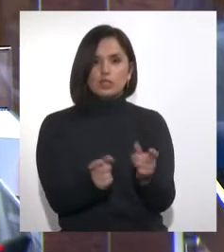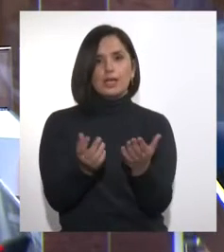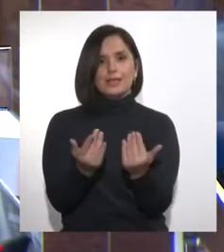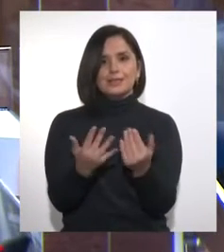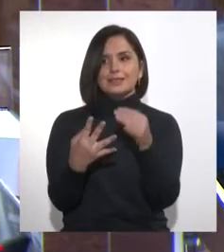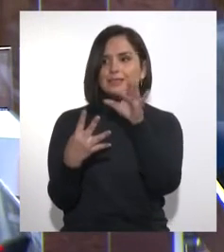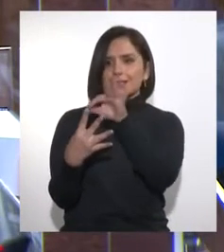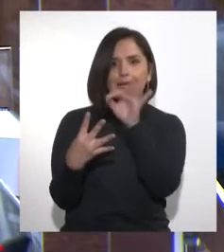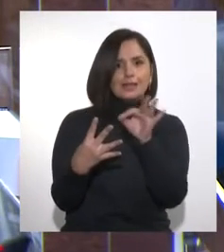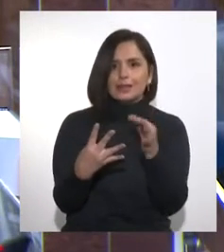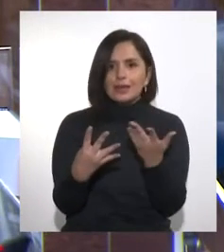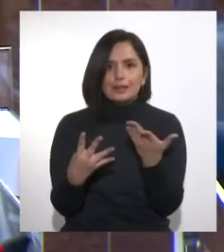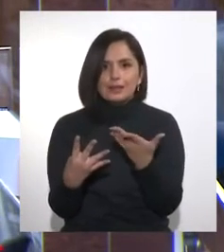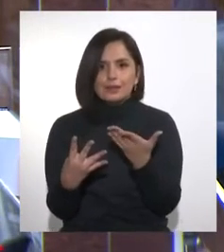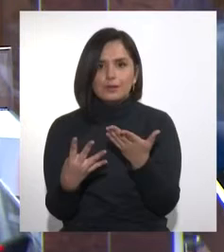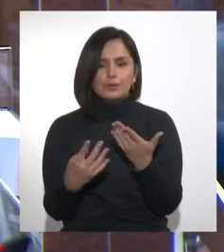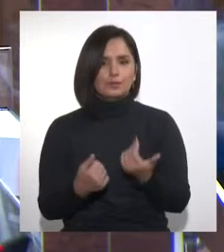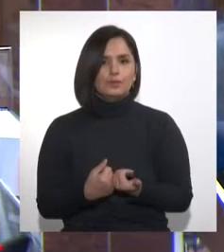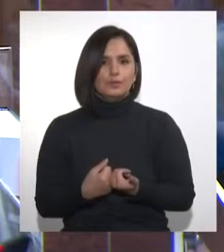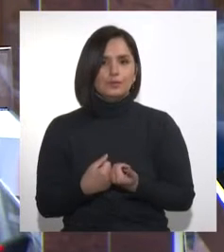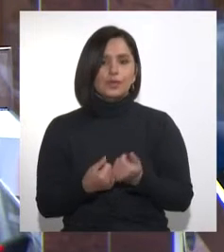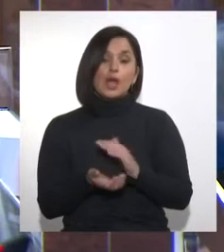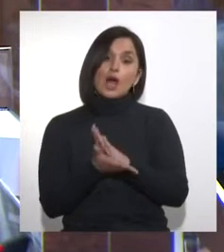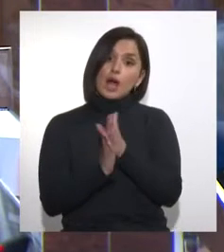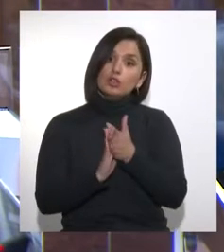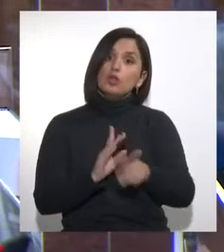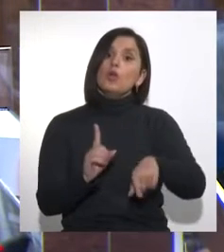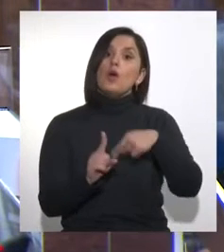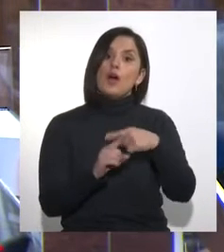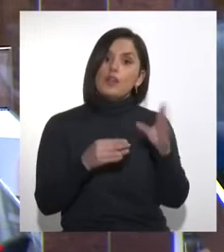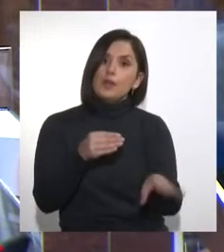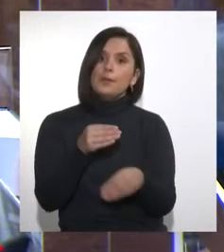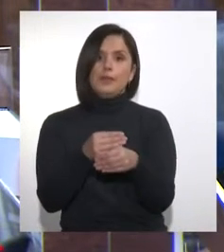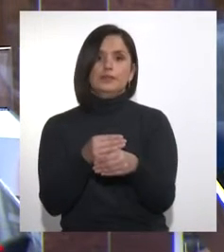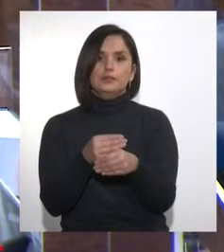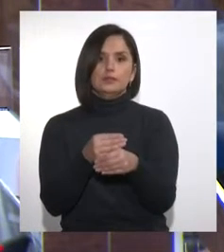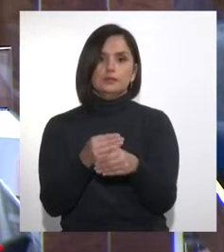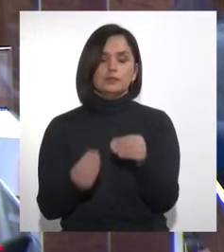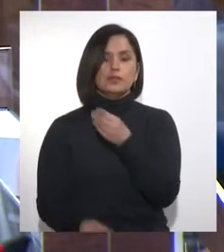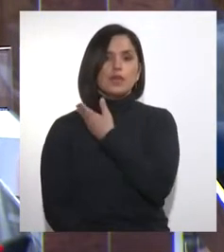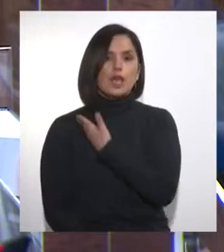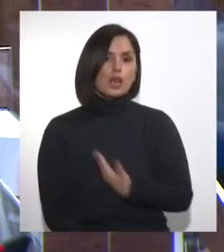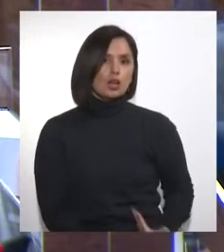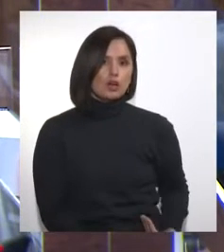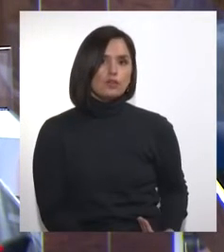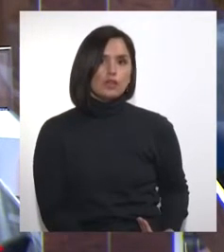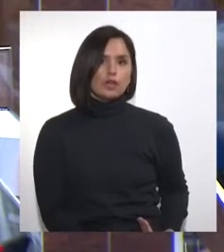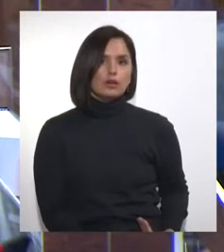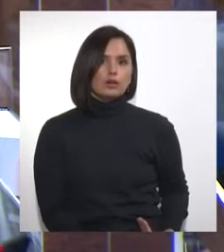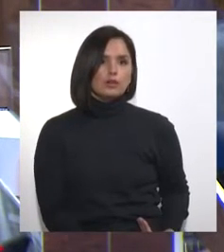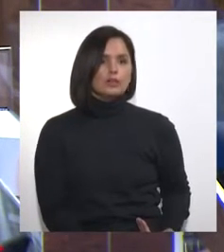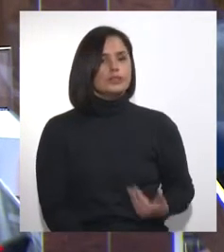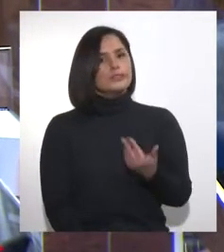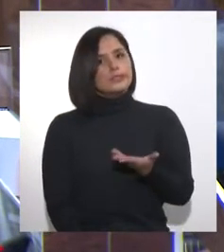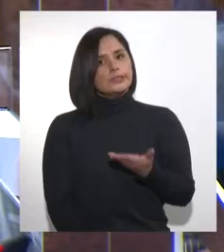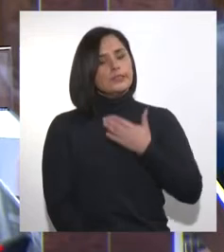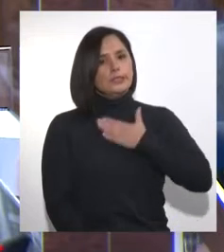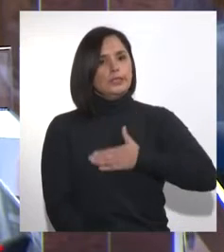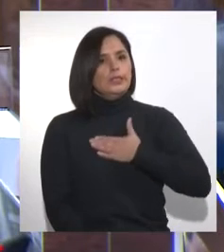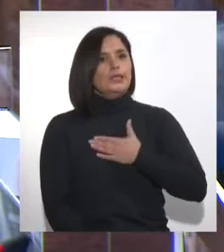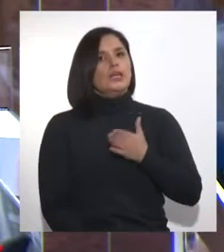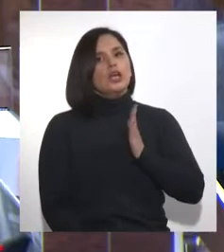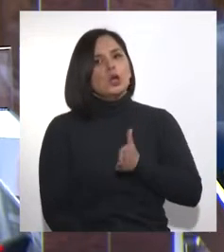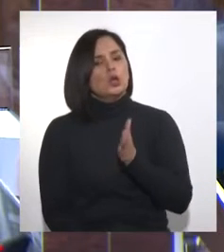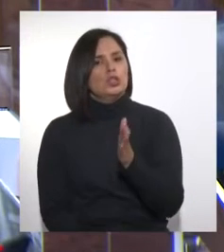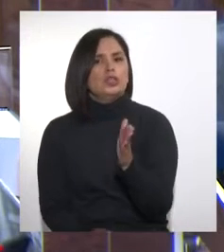alternativas. A todo lo anterior se suma que el gobierno, al insistir en mantener el actual modelo de